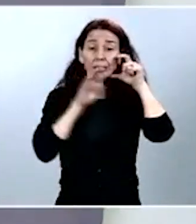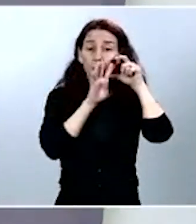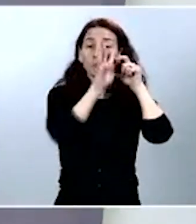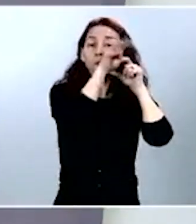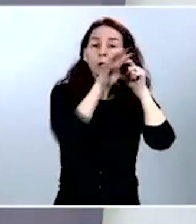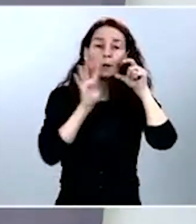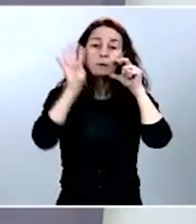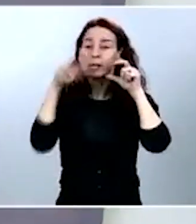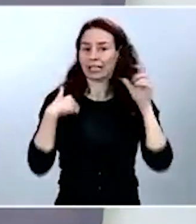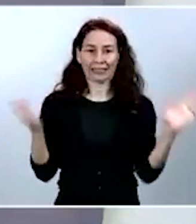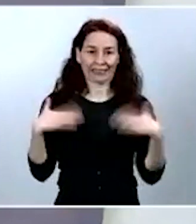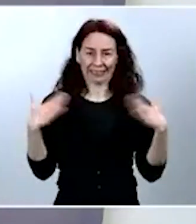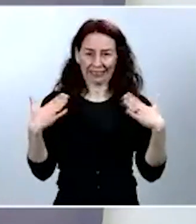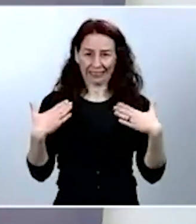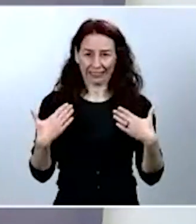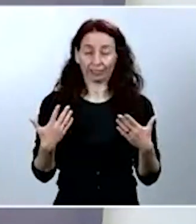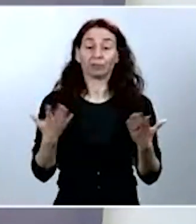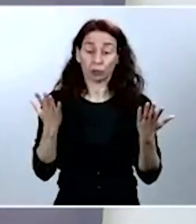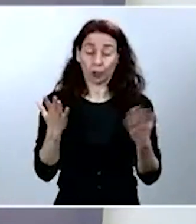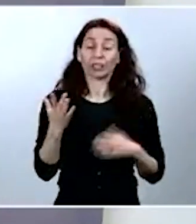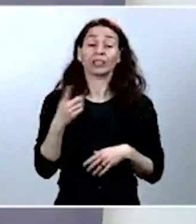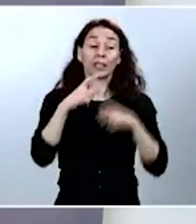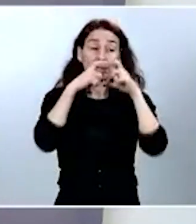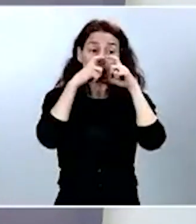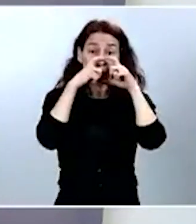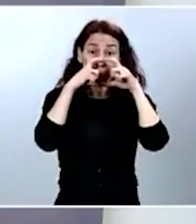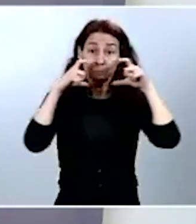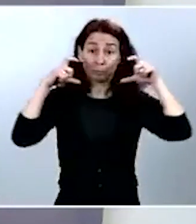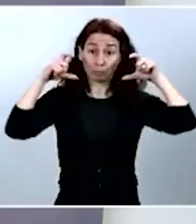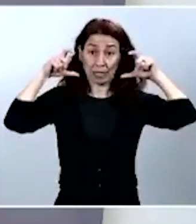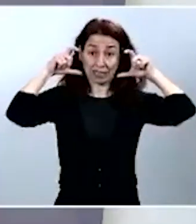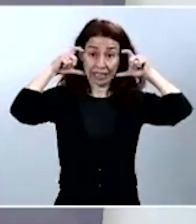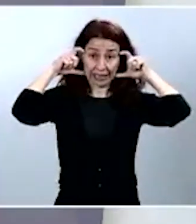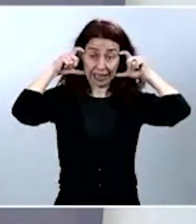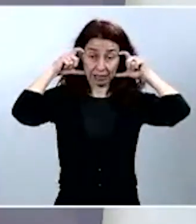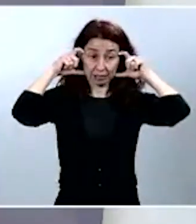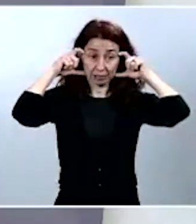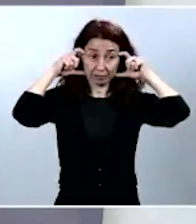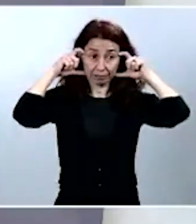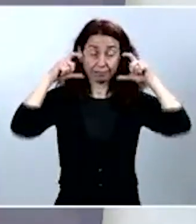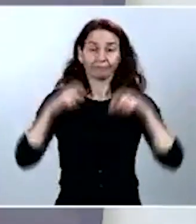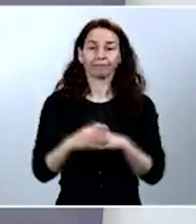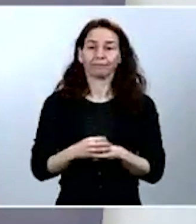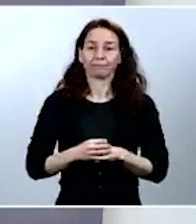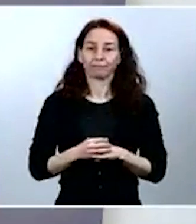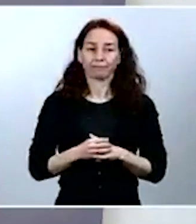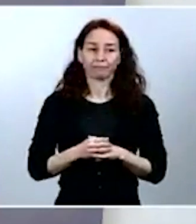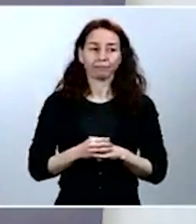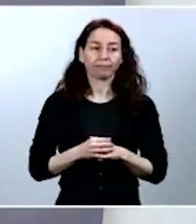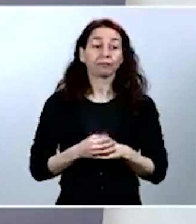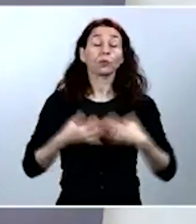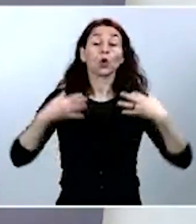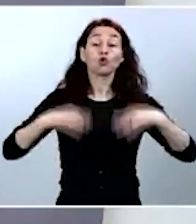Entonces estas mascarillas tienen dos lados. Y esto también es importante decirlo. ¿Es verdad? Normalmente donde